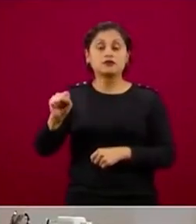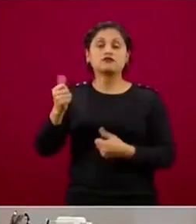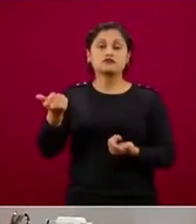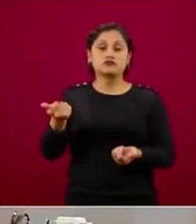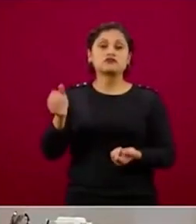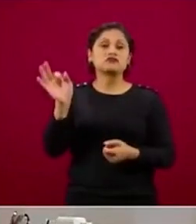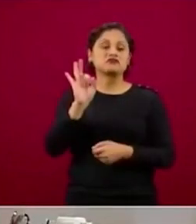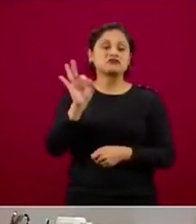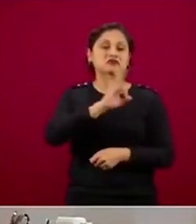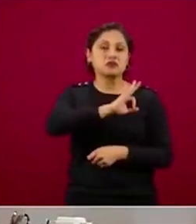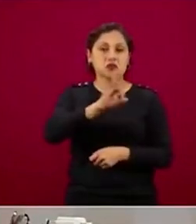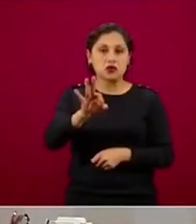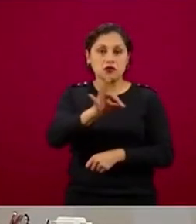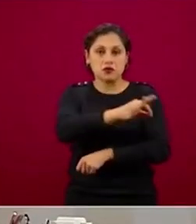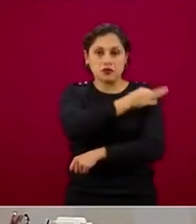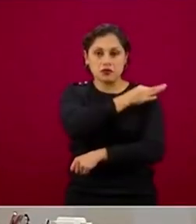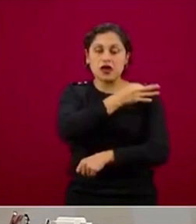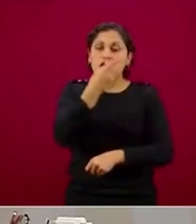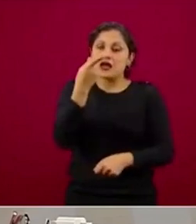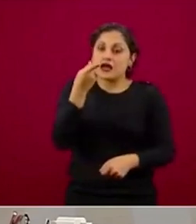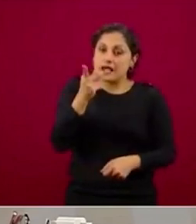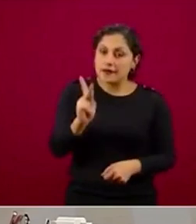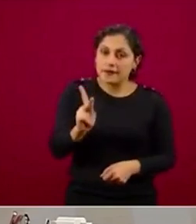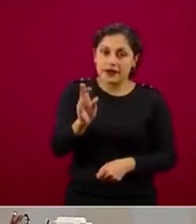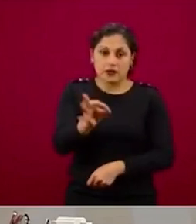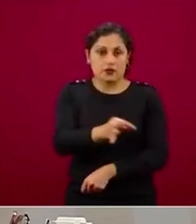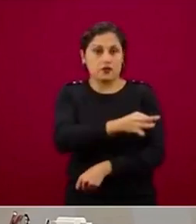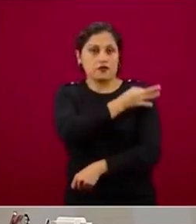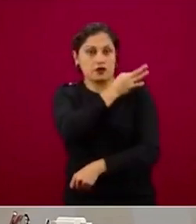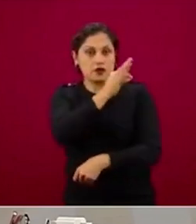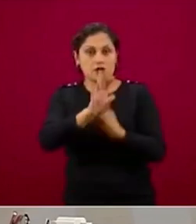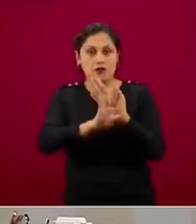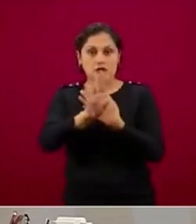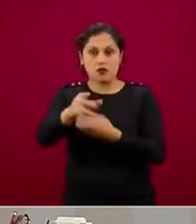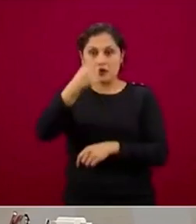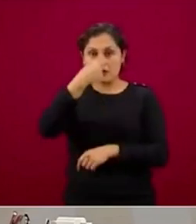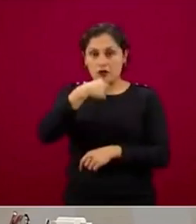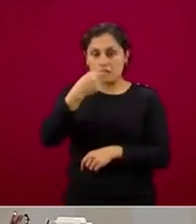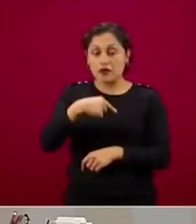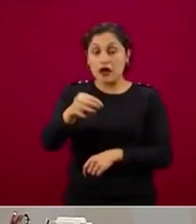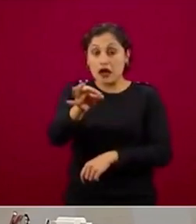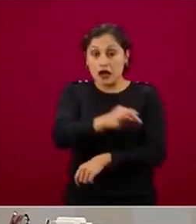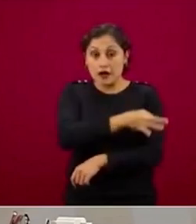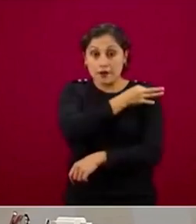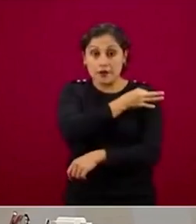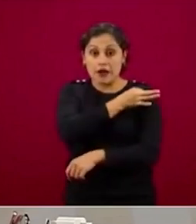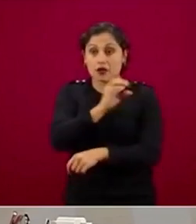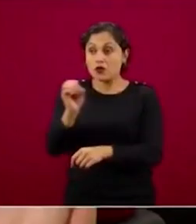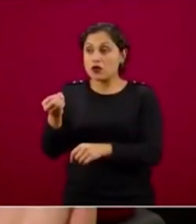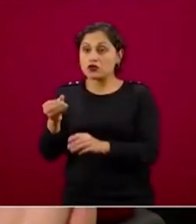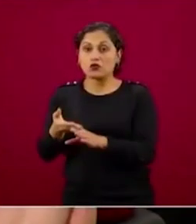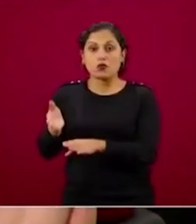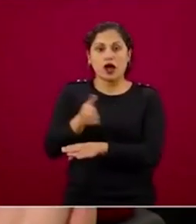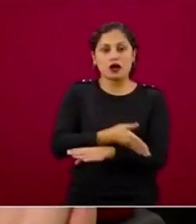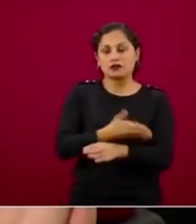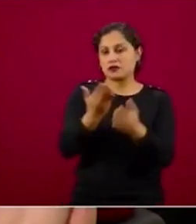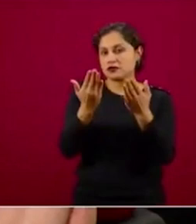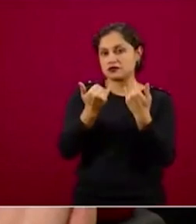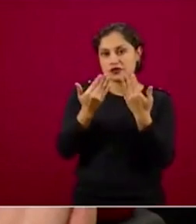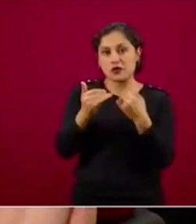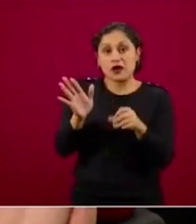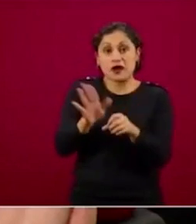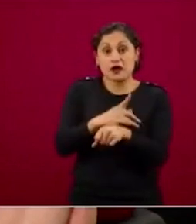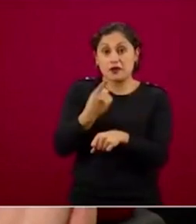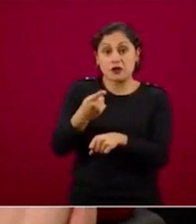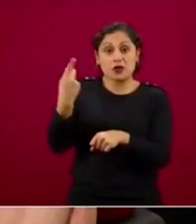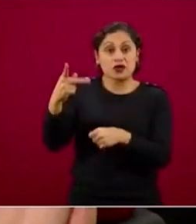Hay una restricción, la vacunación contra influenza, la vacuna misma no está disponible generalmente antes de octubre, esto es por el ciclo de